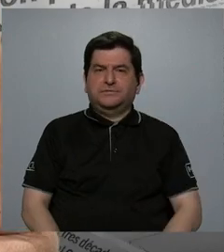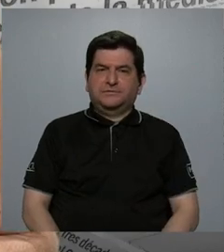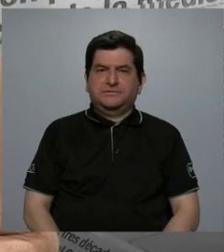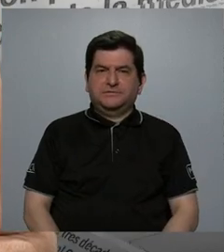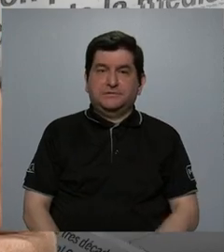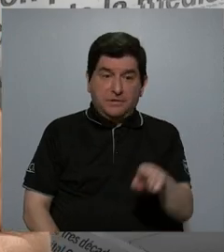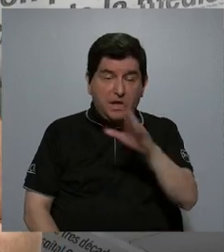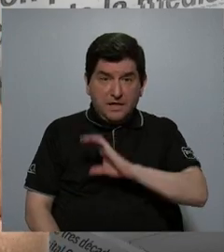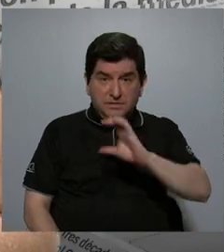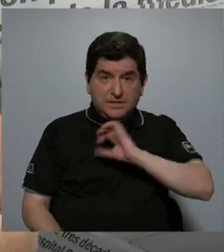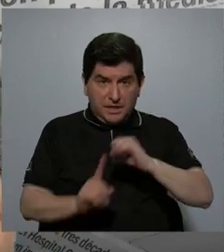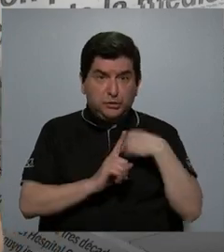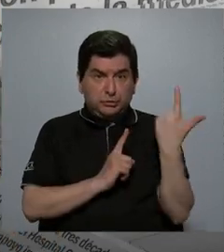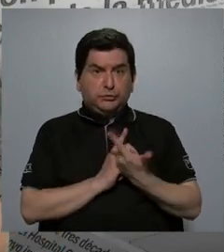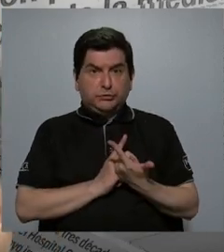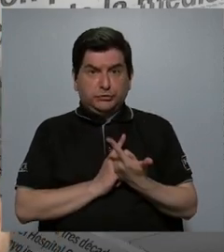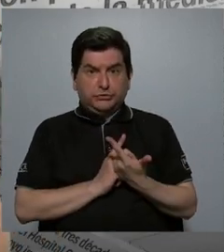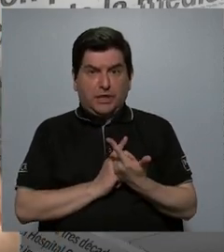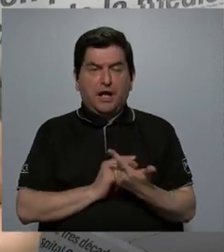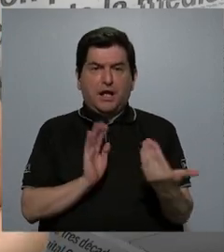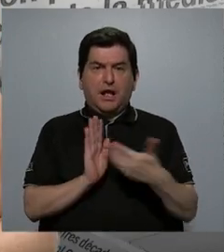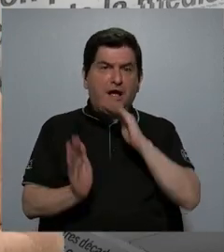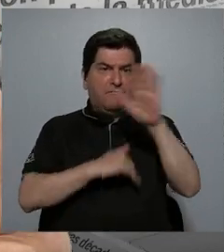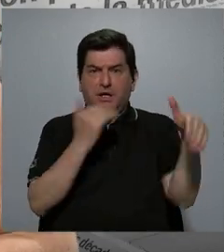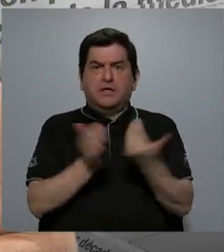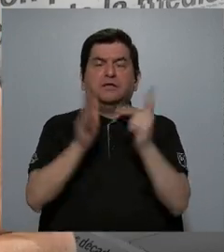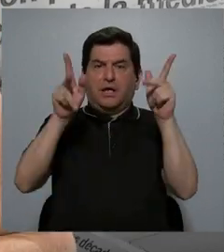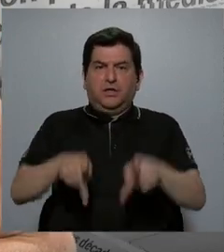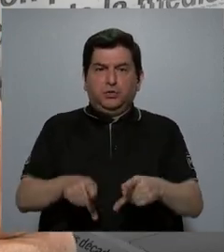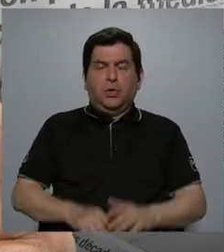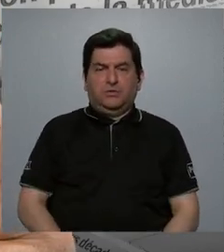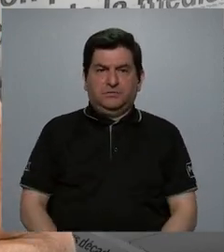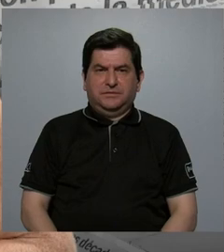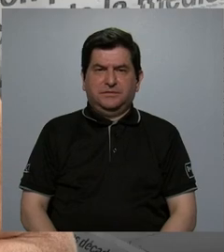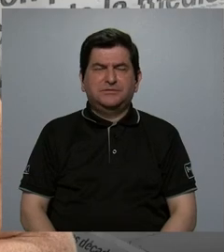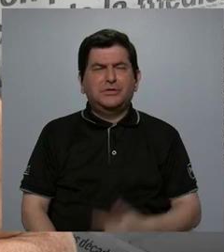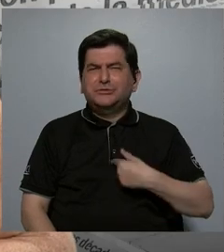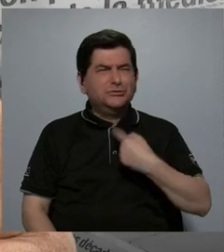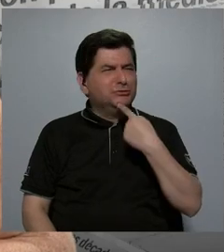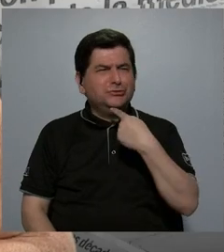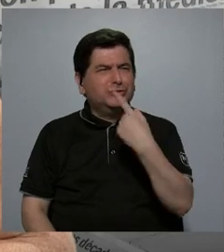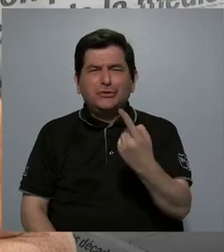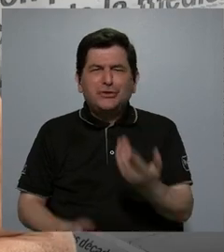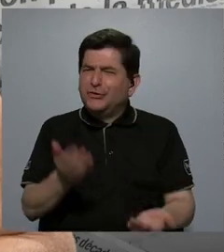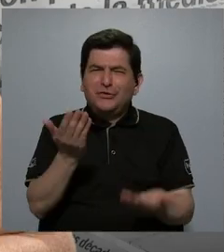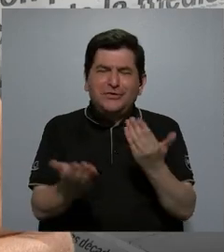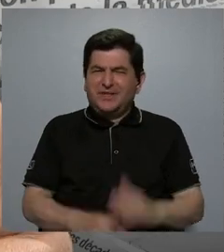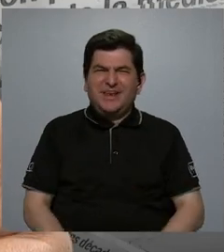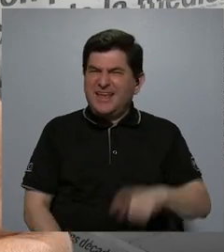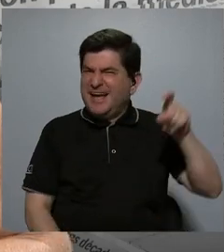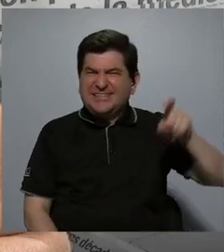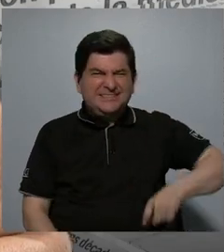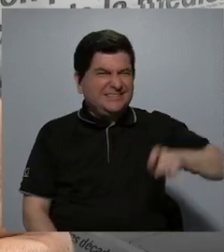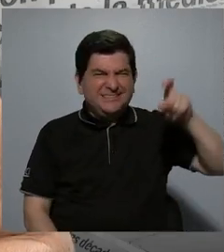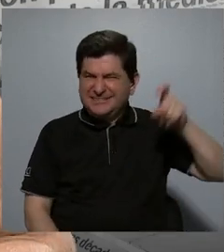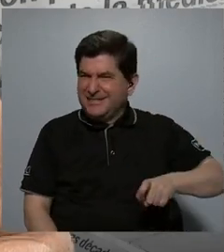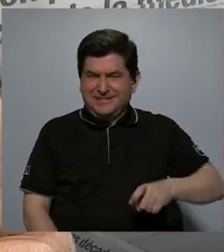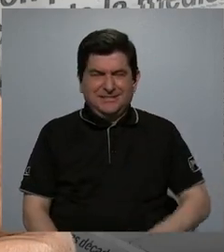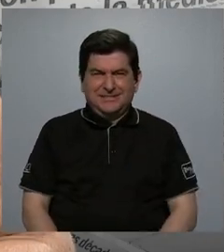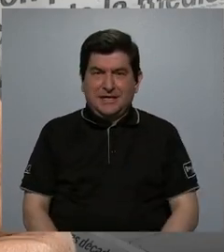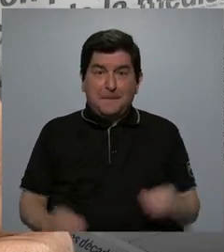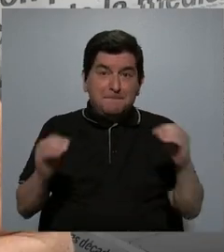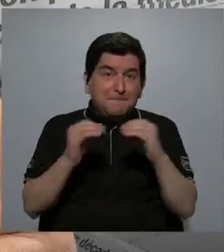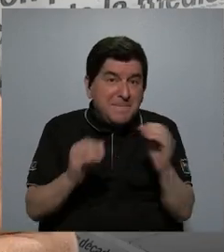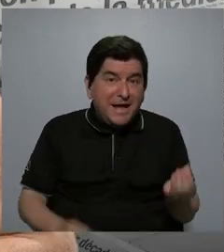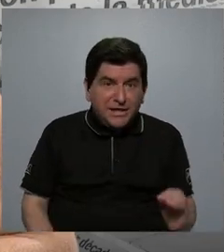este aspecto social afecta a todas las personas. No diría que necesariamente más